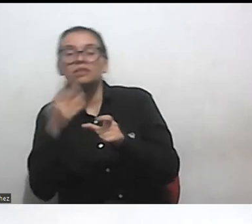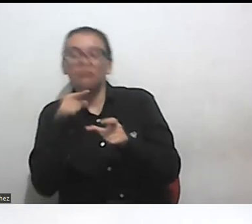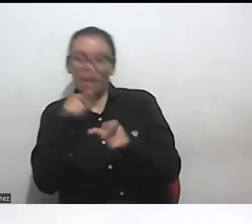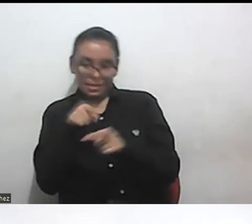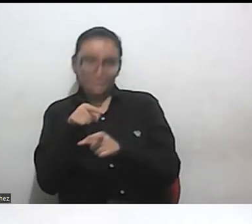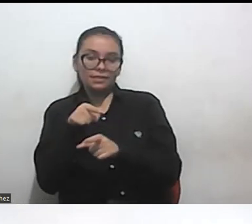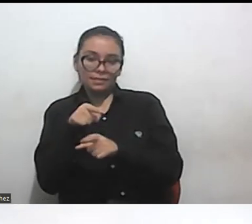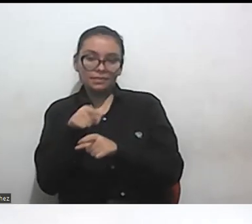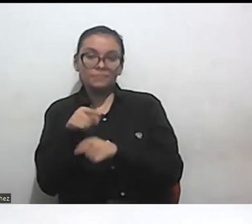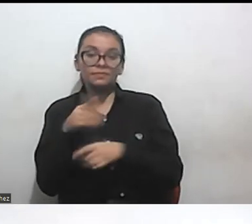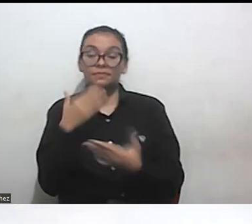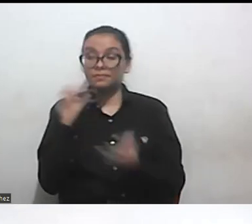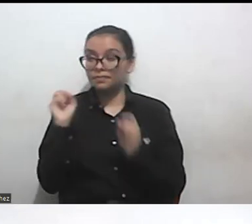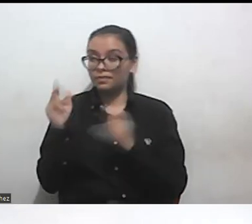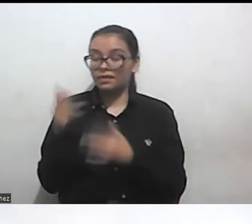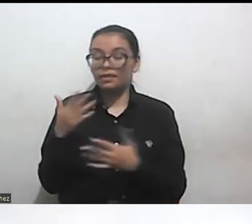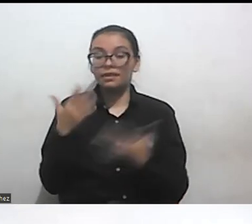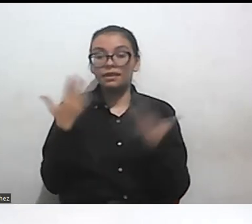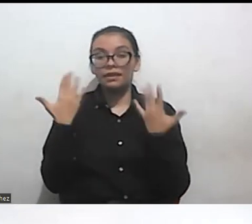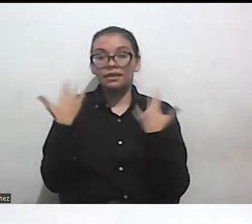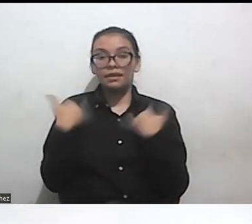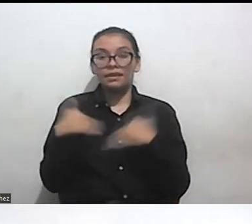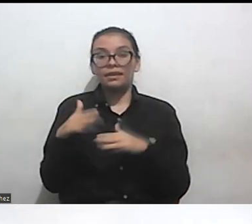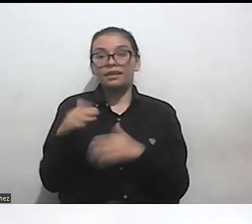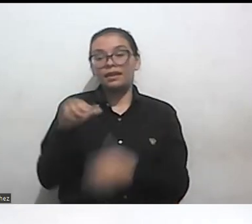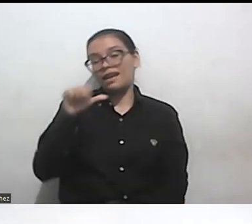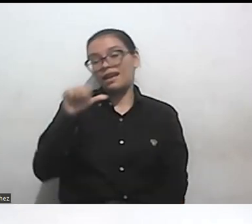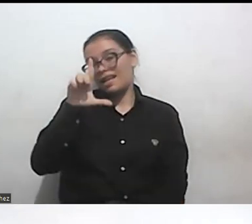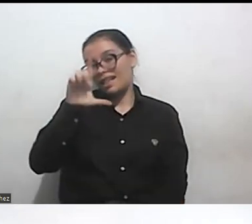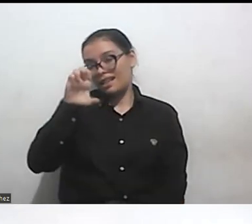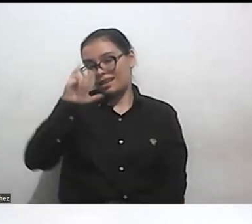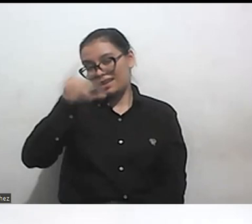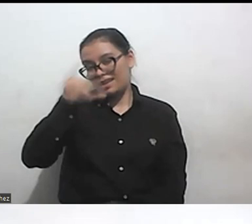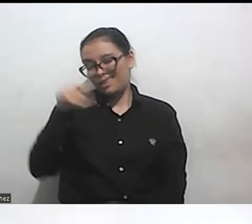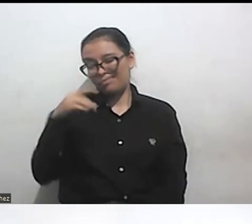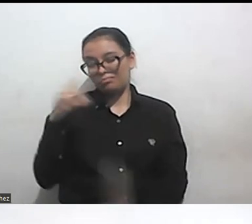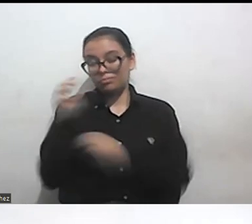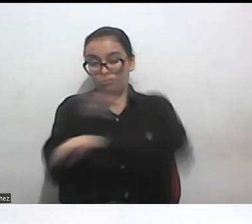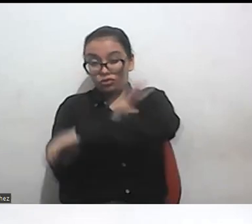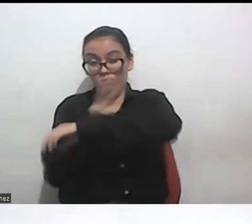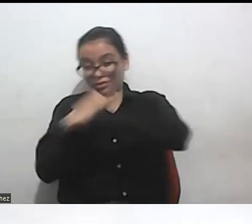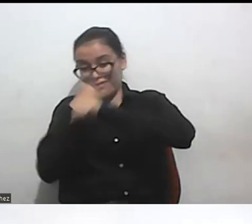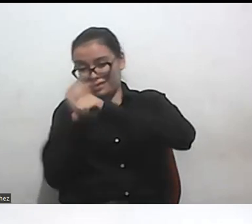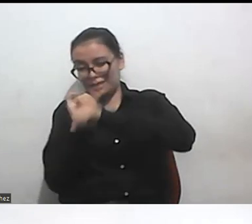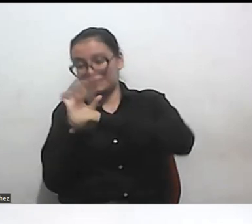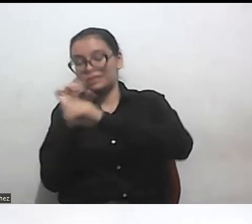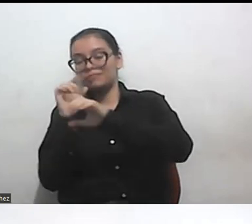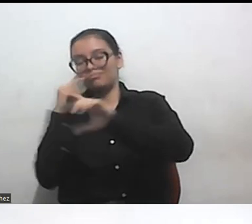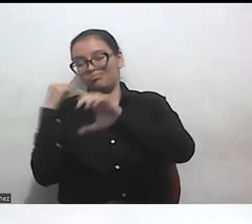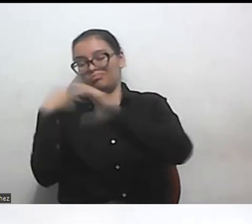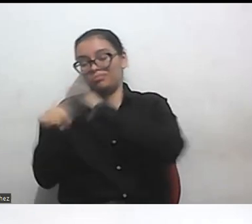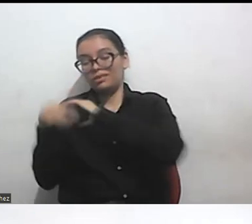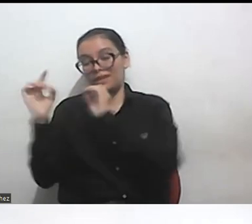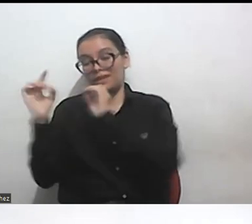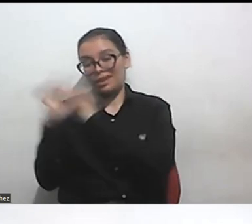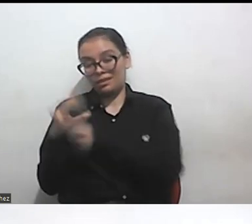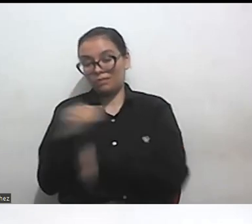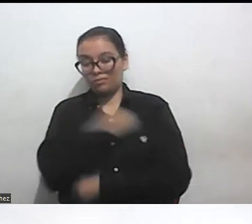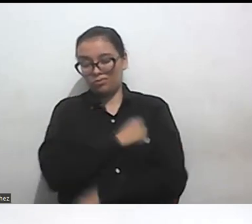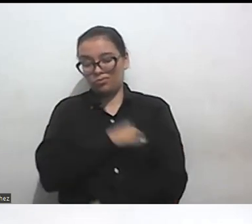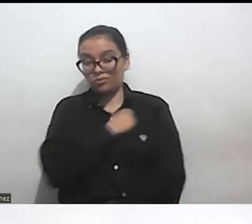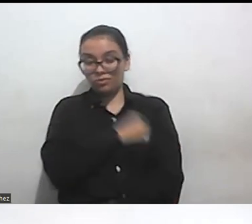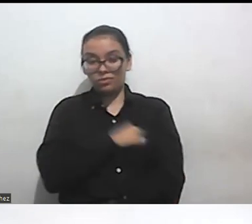pido por favor a Alejandra si nos puede compartir el link donde pueden inscribirse para solicitar mayor